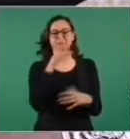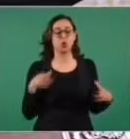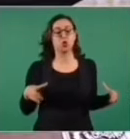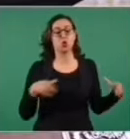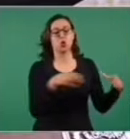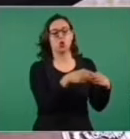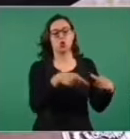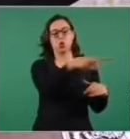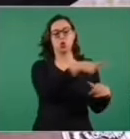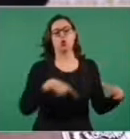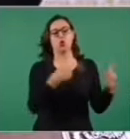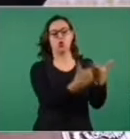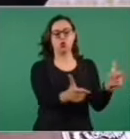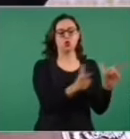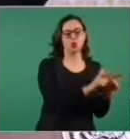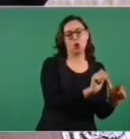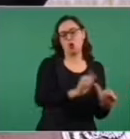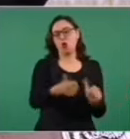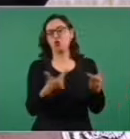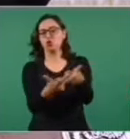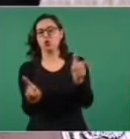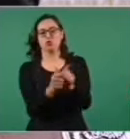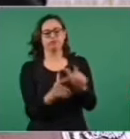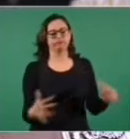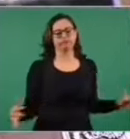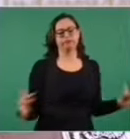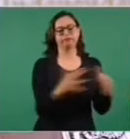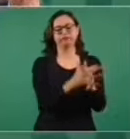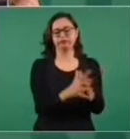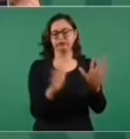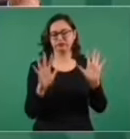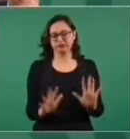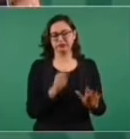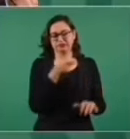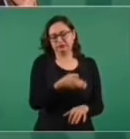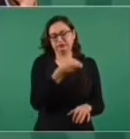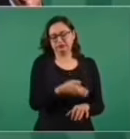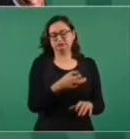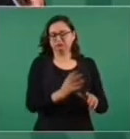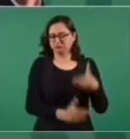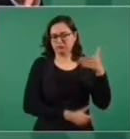el que lleva a cabo esa transformación.